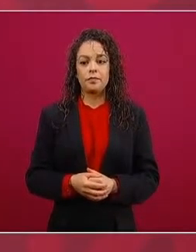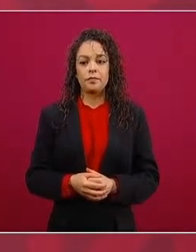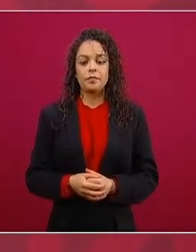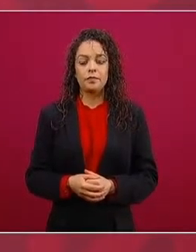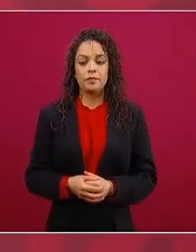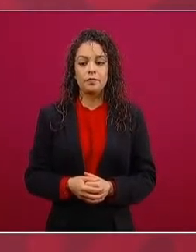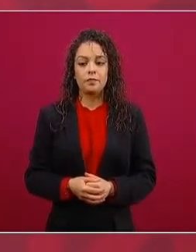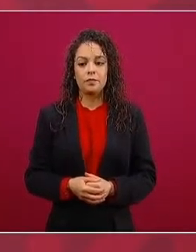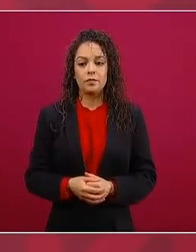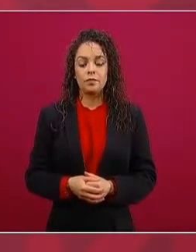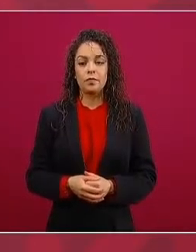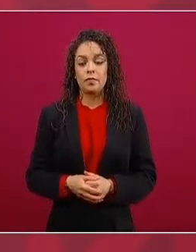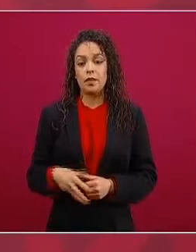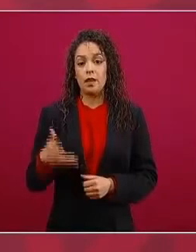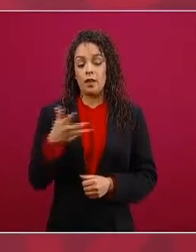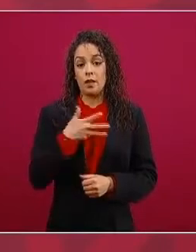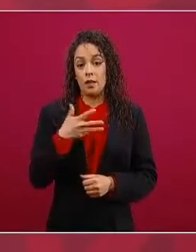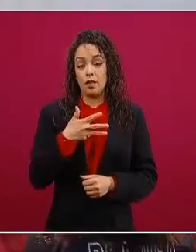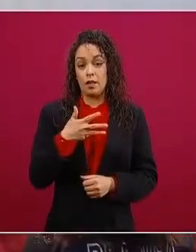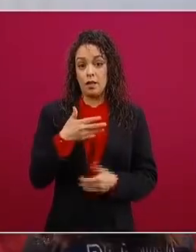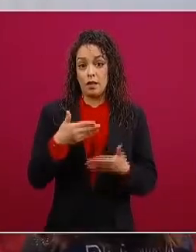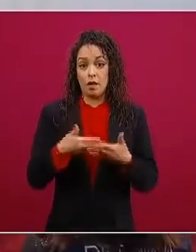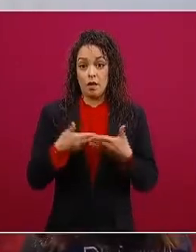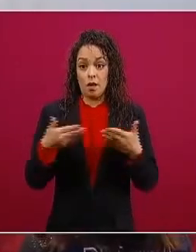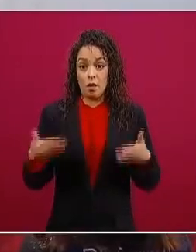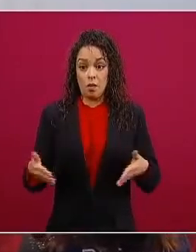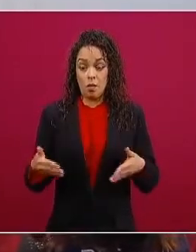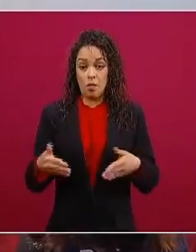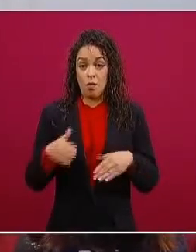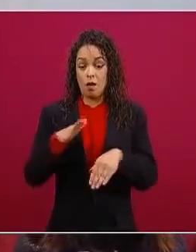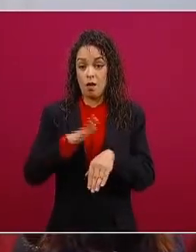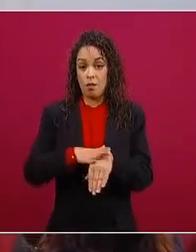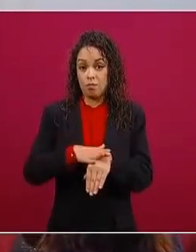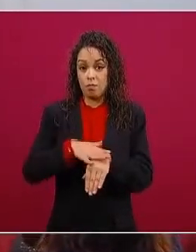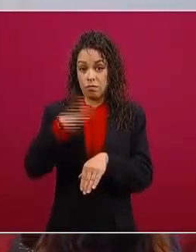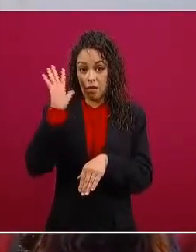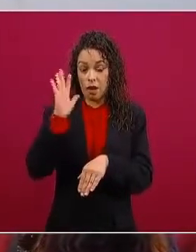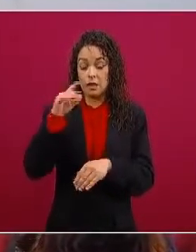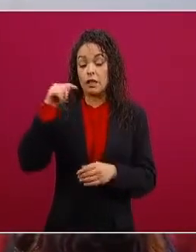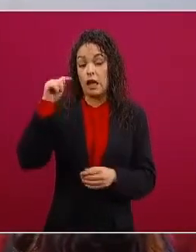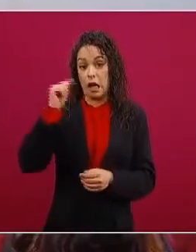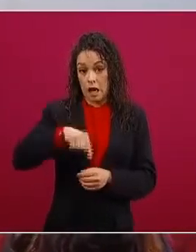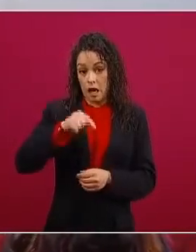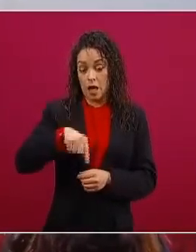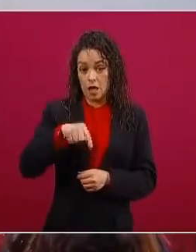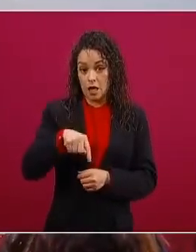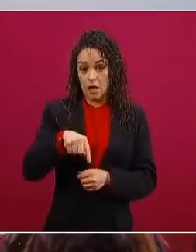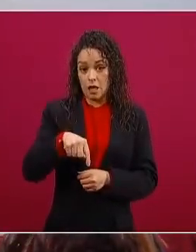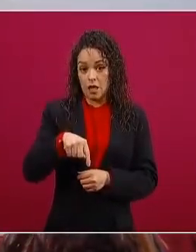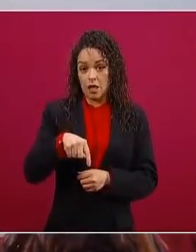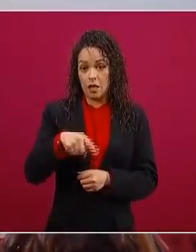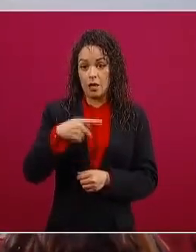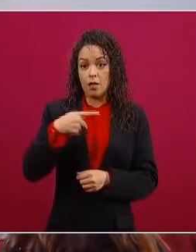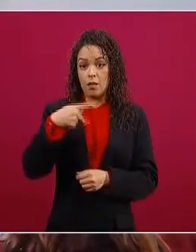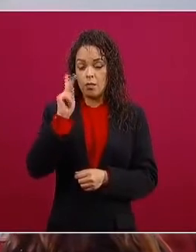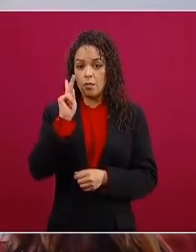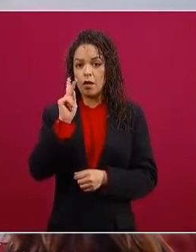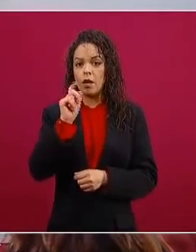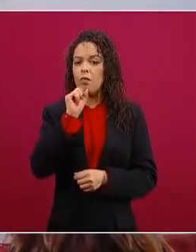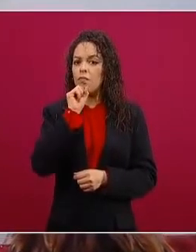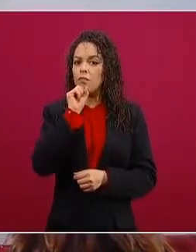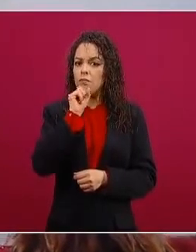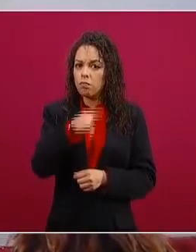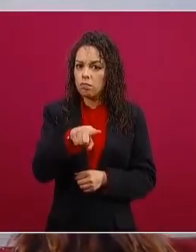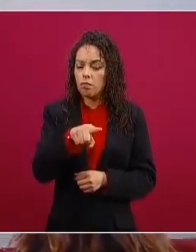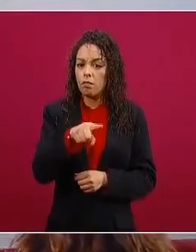más incidencia desde luego aquí pero también estamos muy